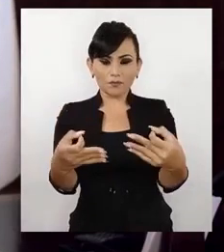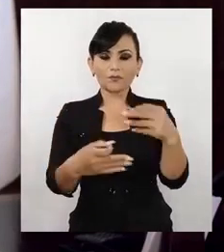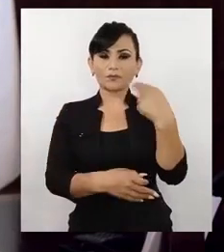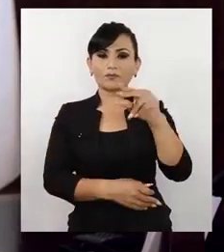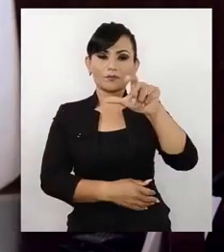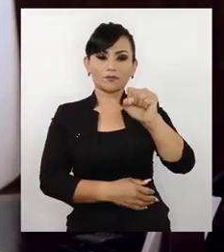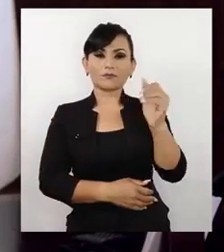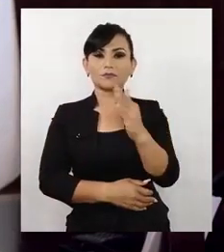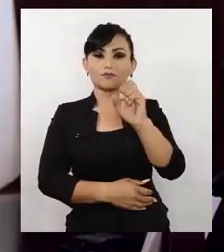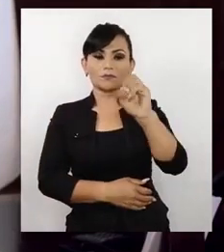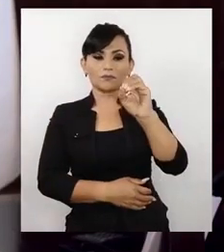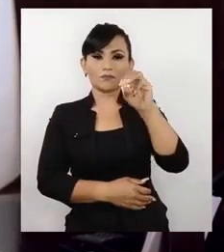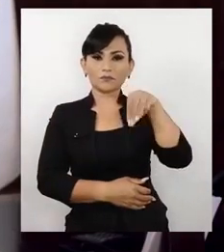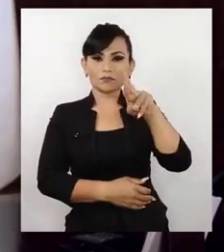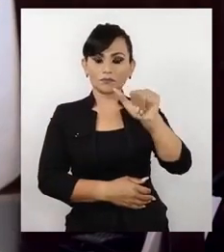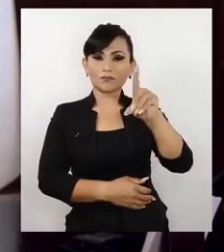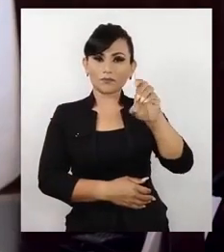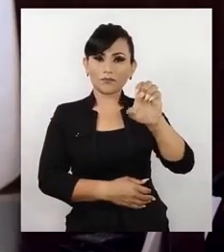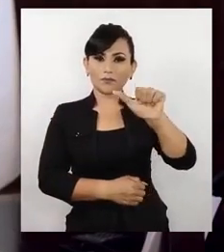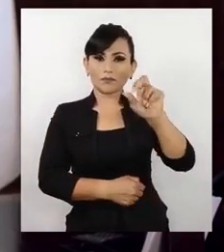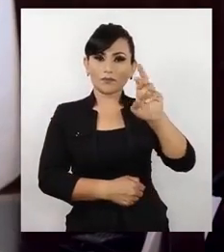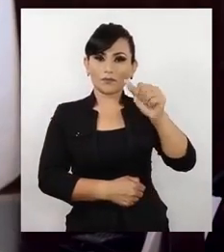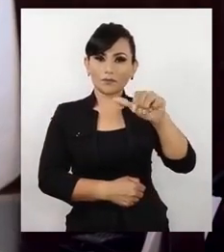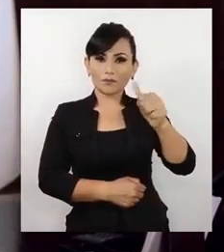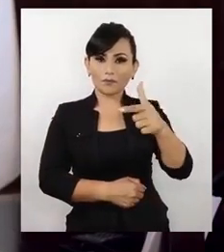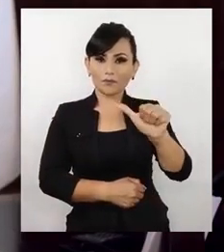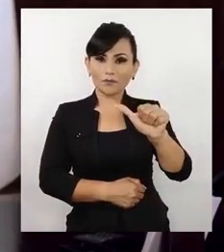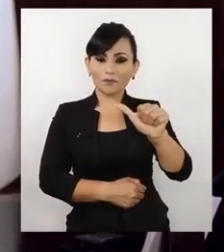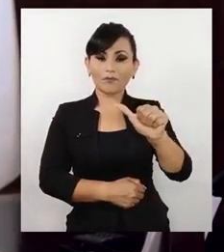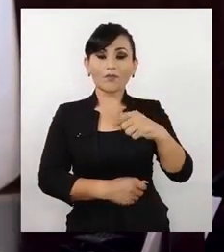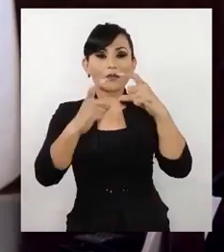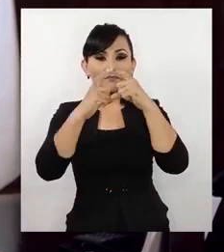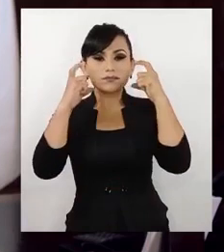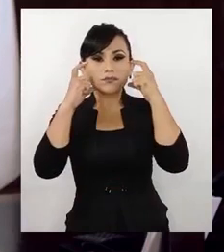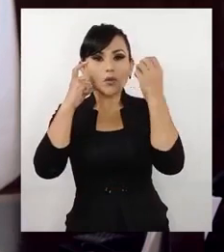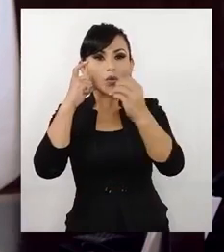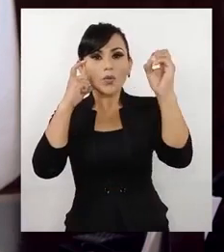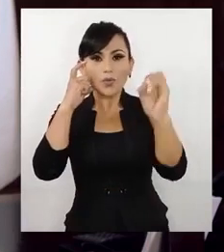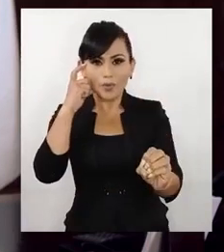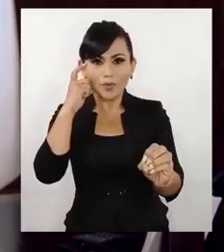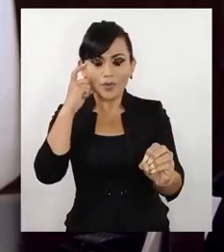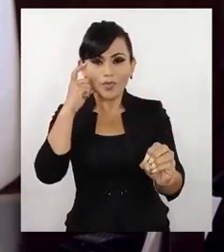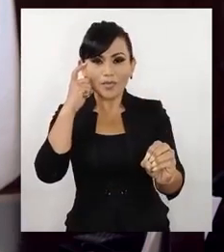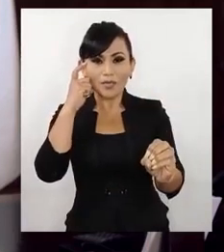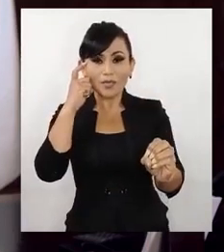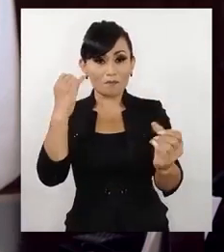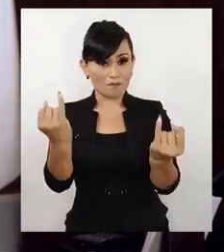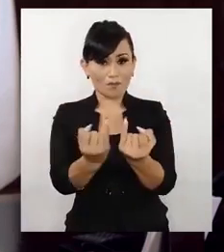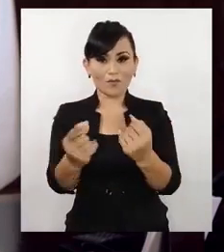colaboración en el periódico oficial la sombra de Arteaga, el uso de cubrebocas será